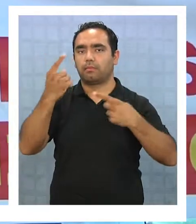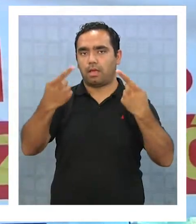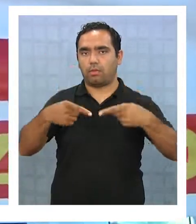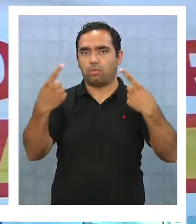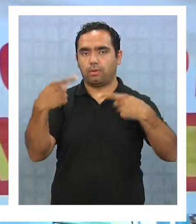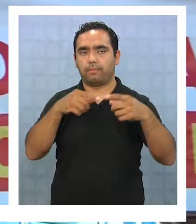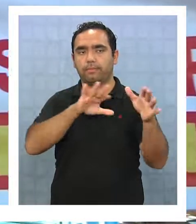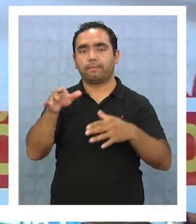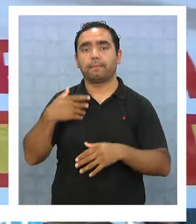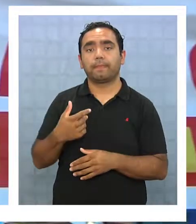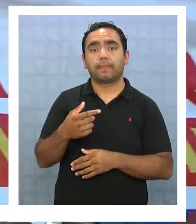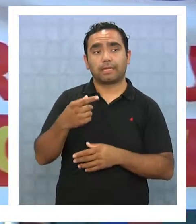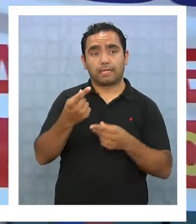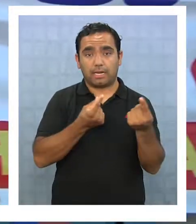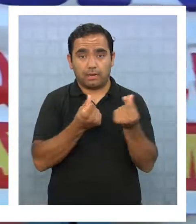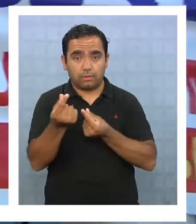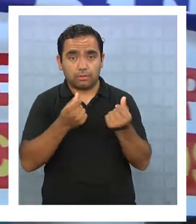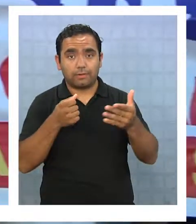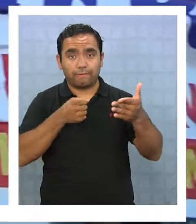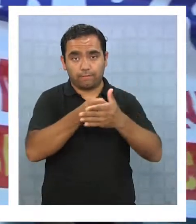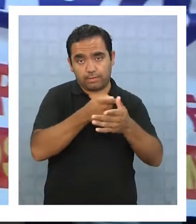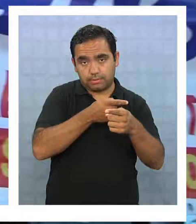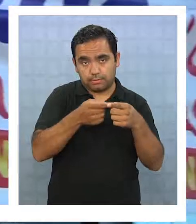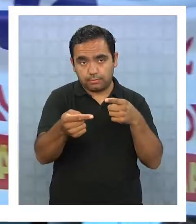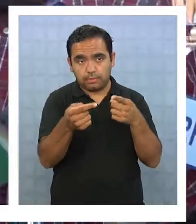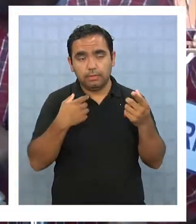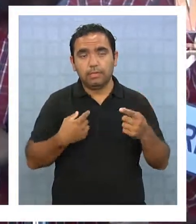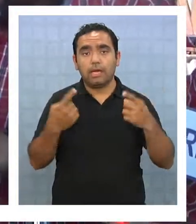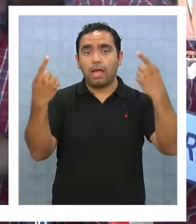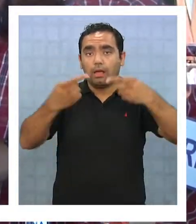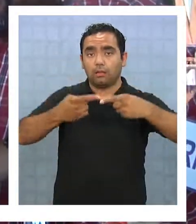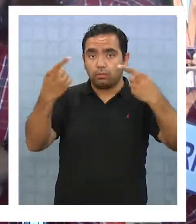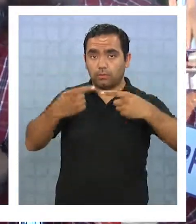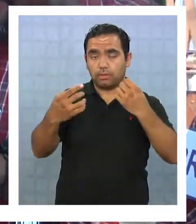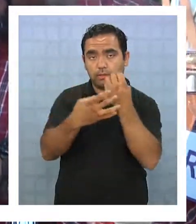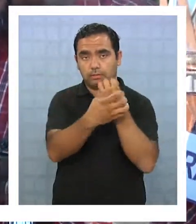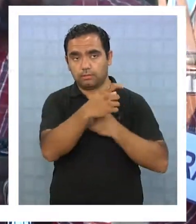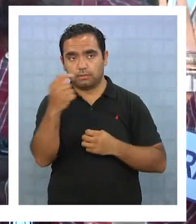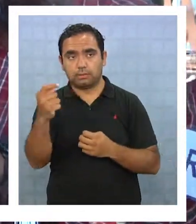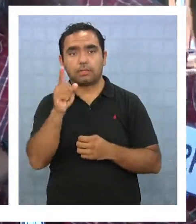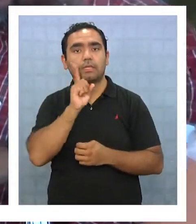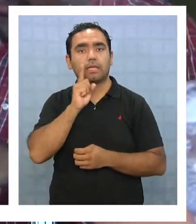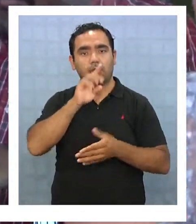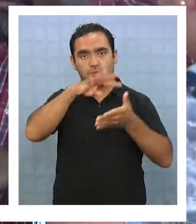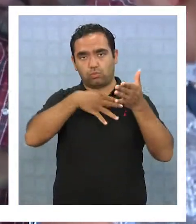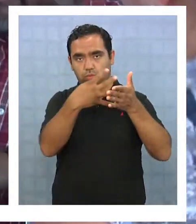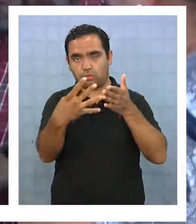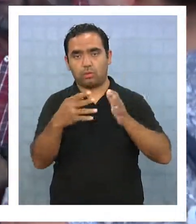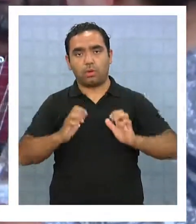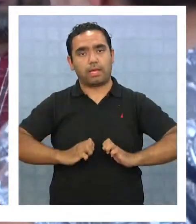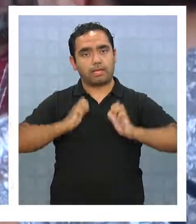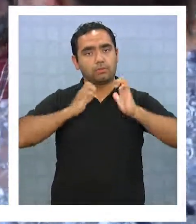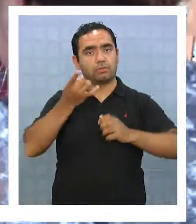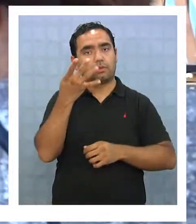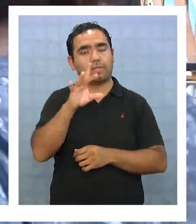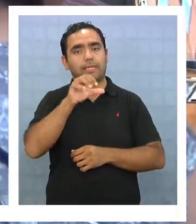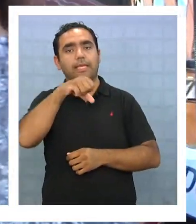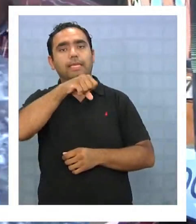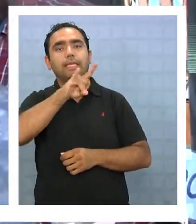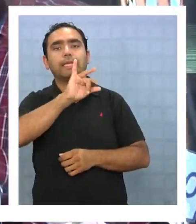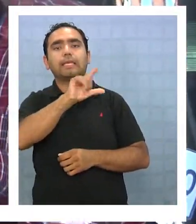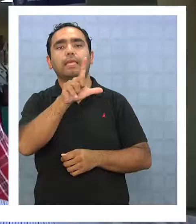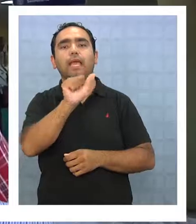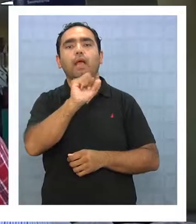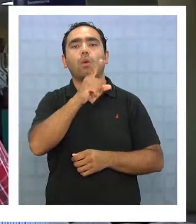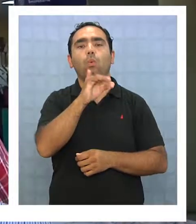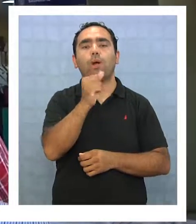Ante el fracaso de las negociaciones durante el fin de semana, aduana Tarapacá responderá con turnos éticos solo en Quillagua y en Loa.